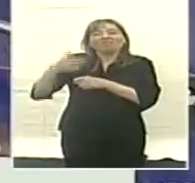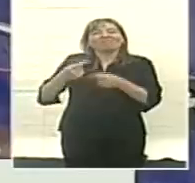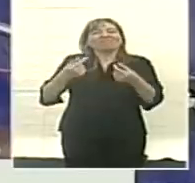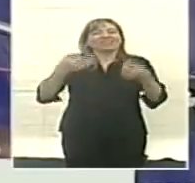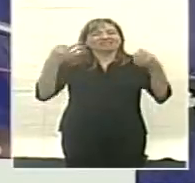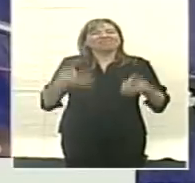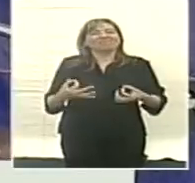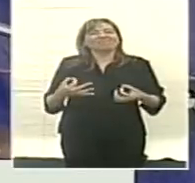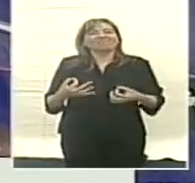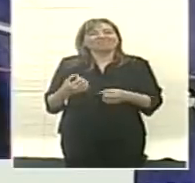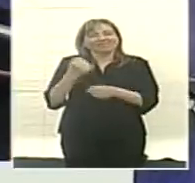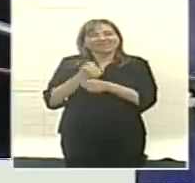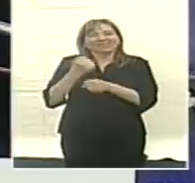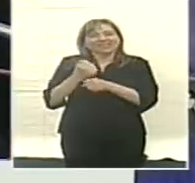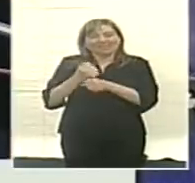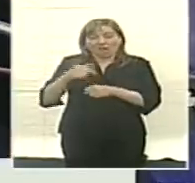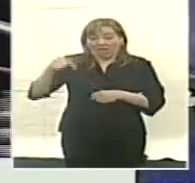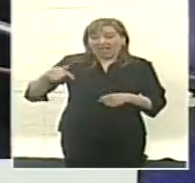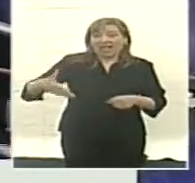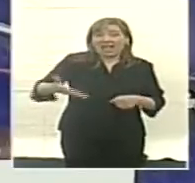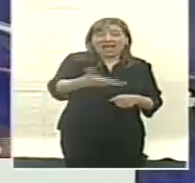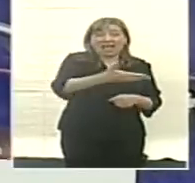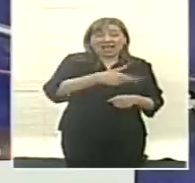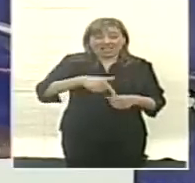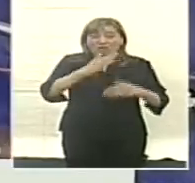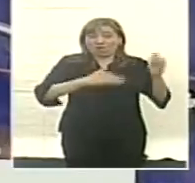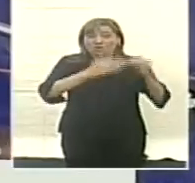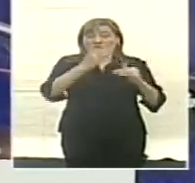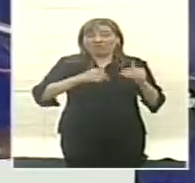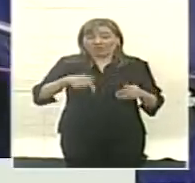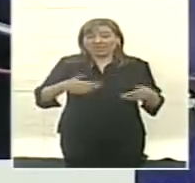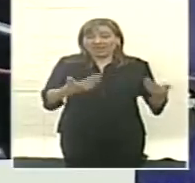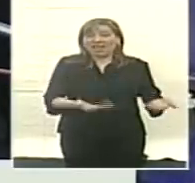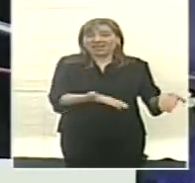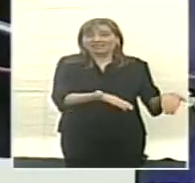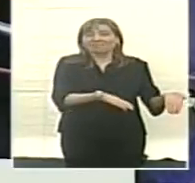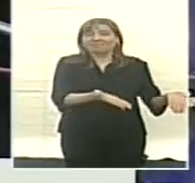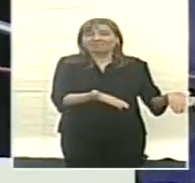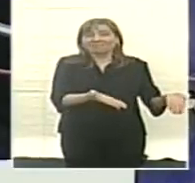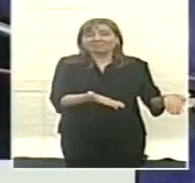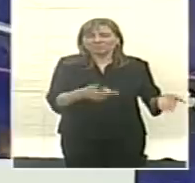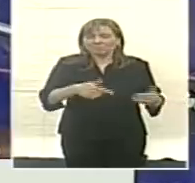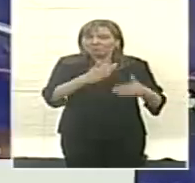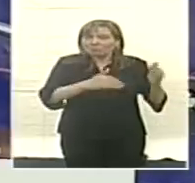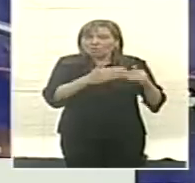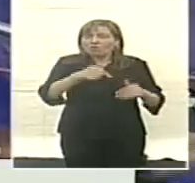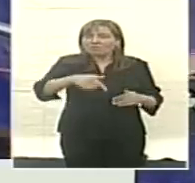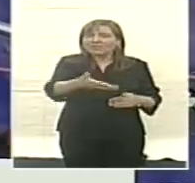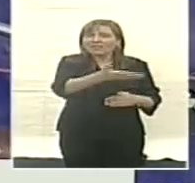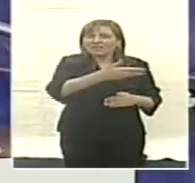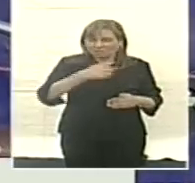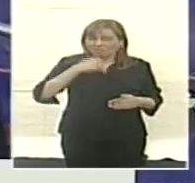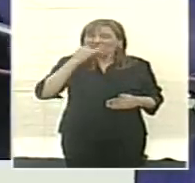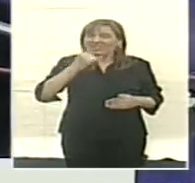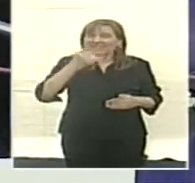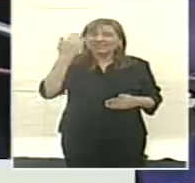pena. Acá hay, en esta obra, decía